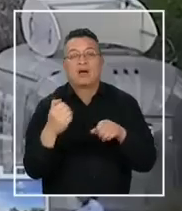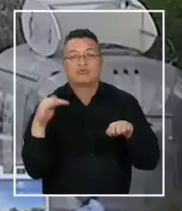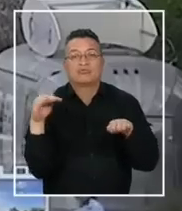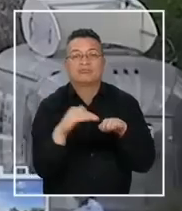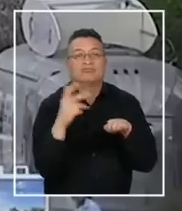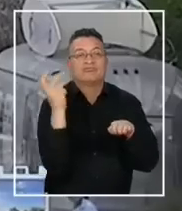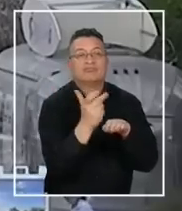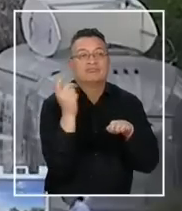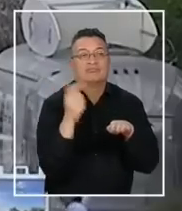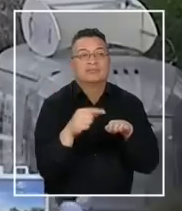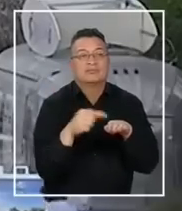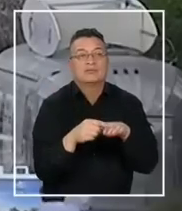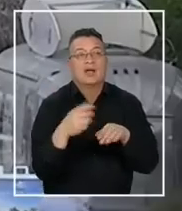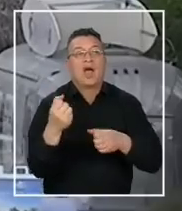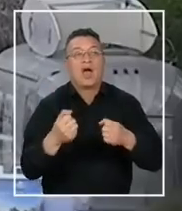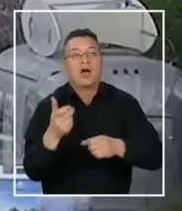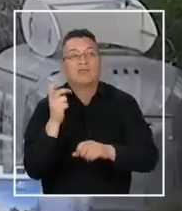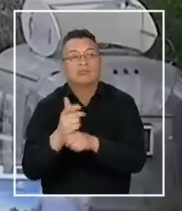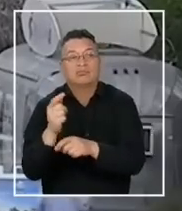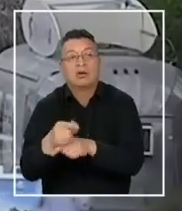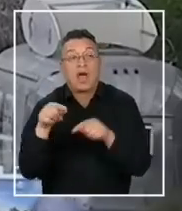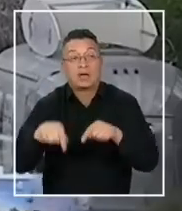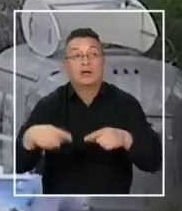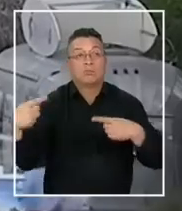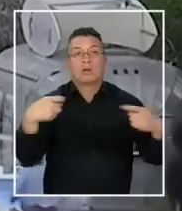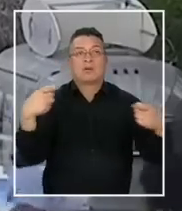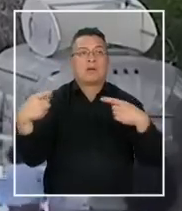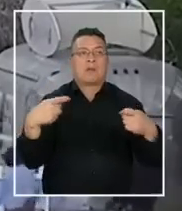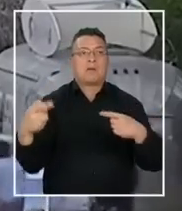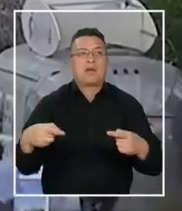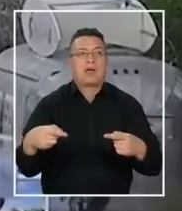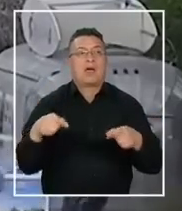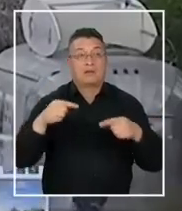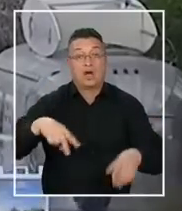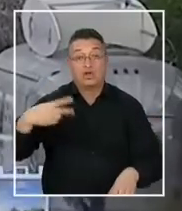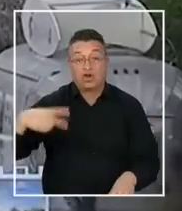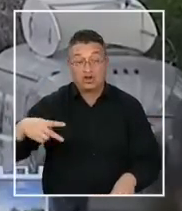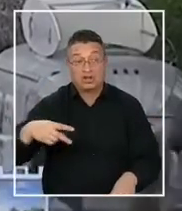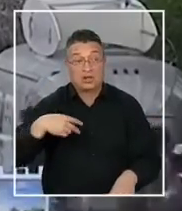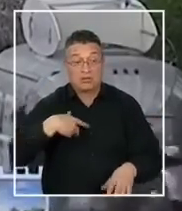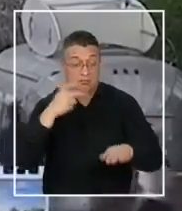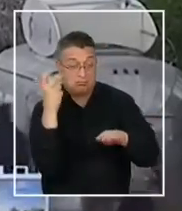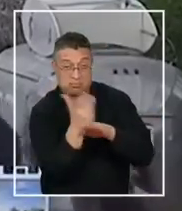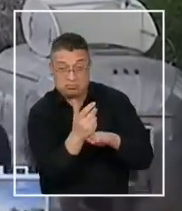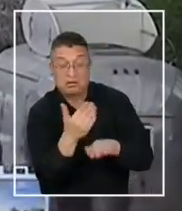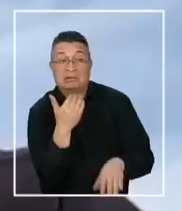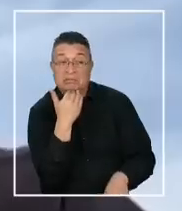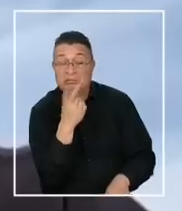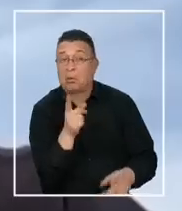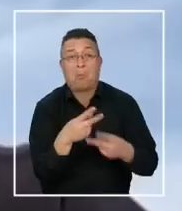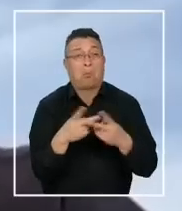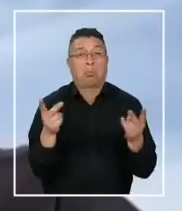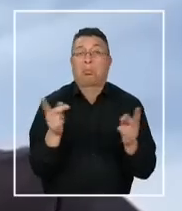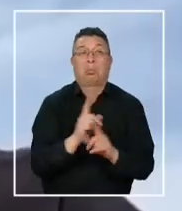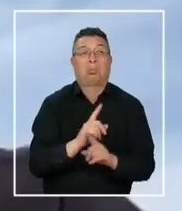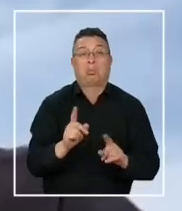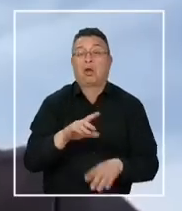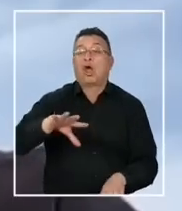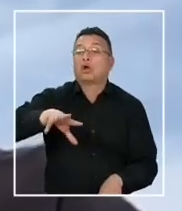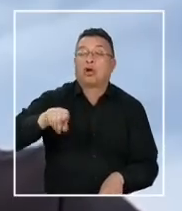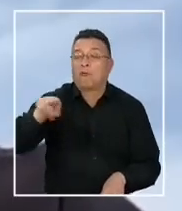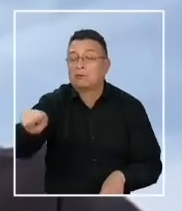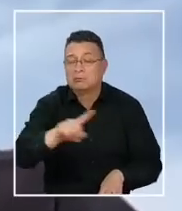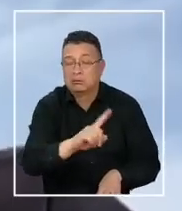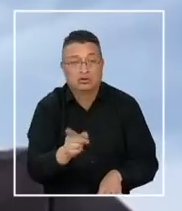manda asaltos. Acá son tiroteos. Acá con las noticias no es que hubo un asalto, que le robaron a tal